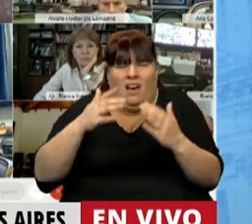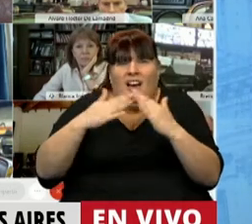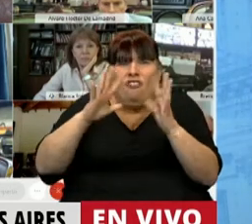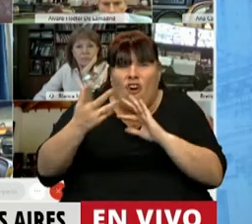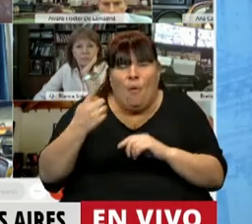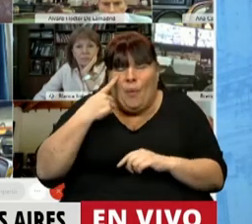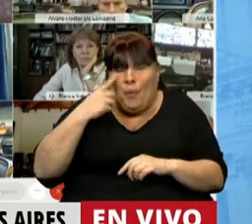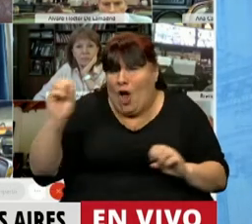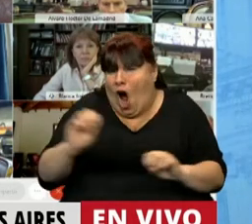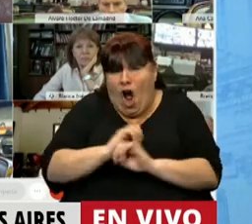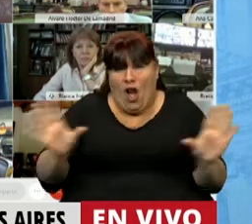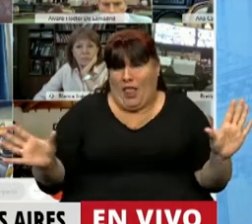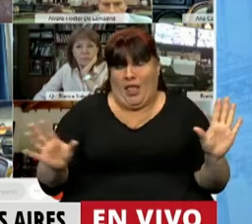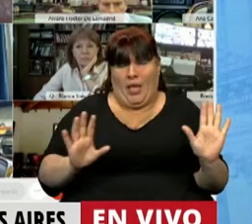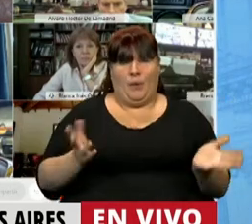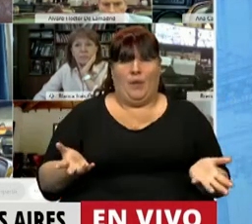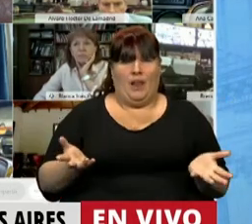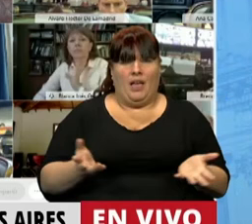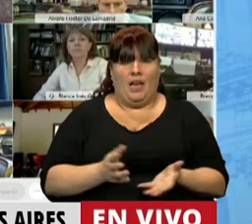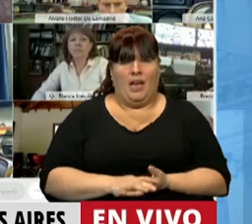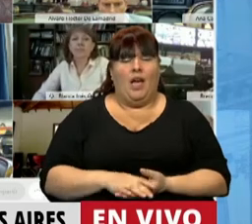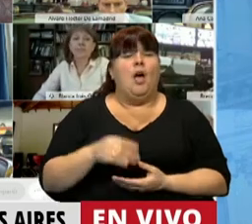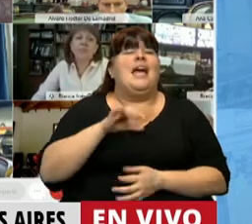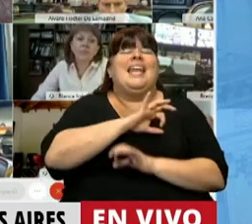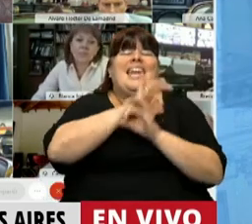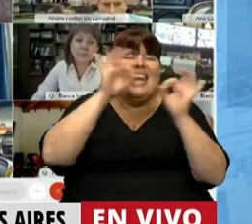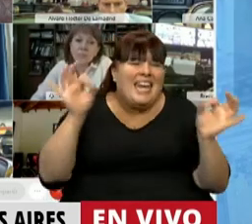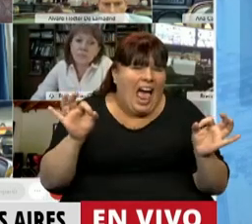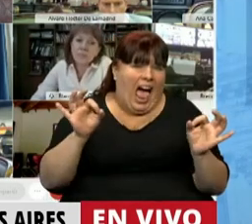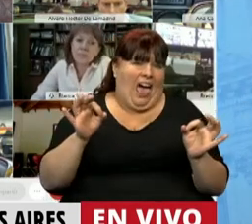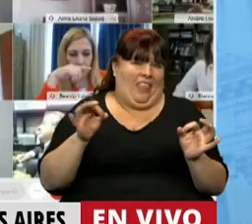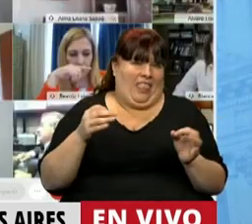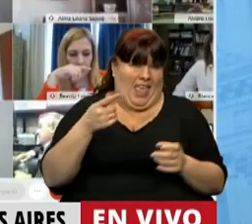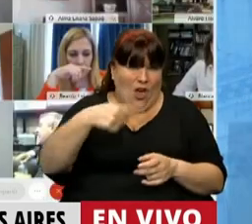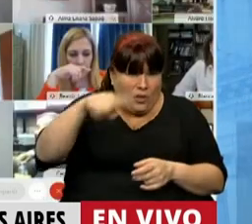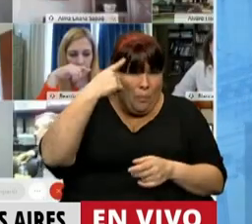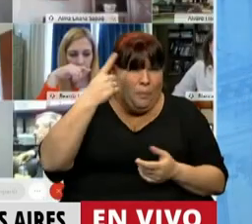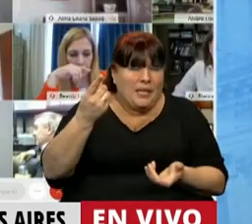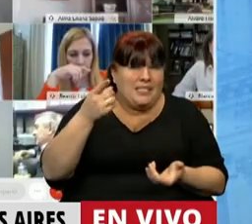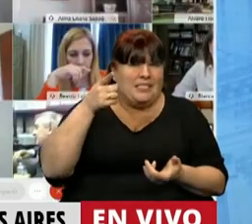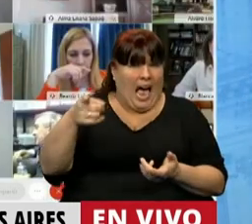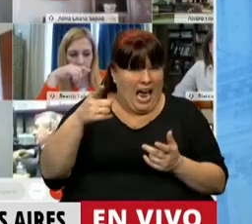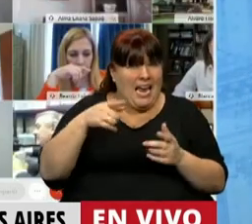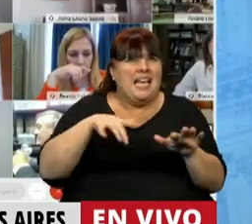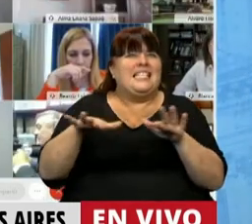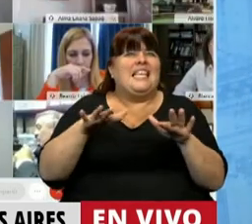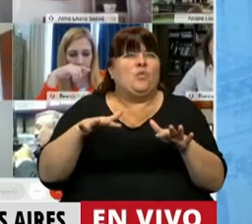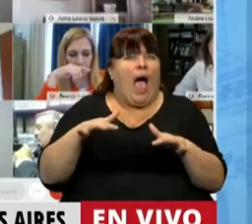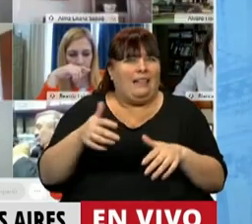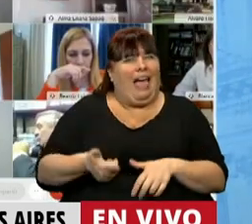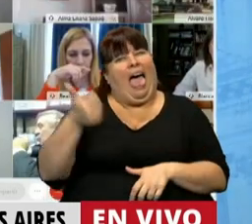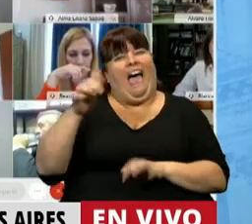tremendas, porque nadie puede considerar que es una situación